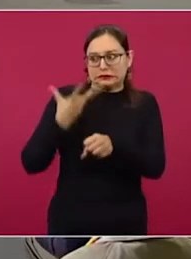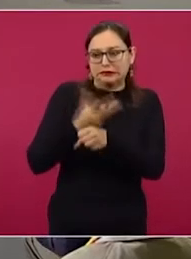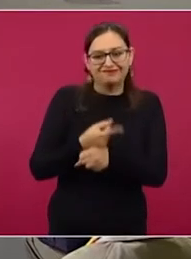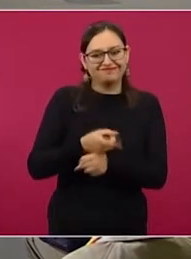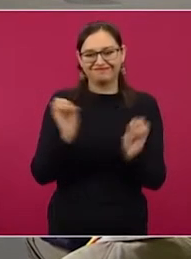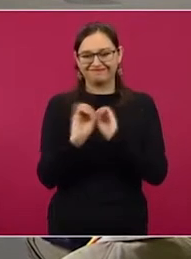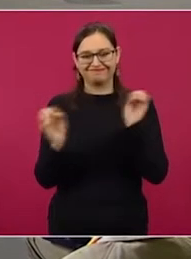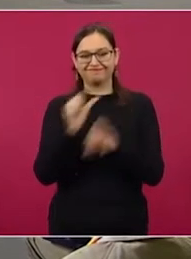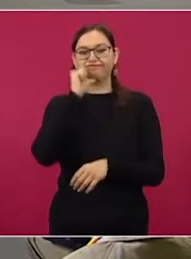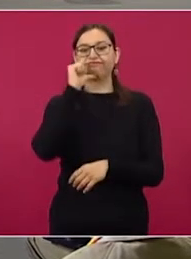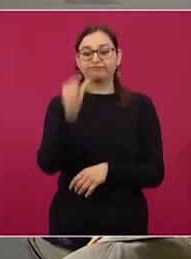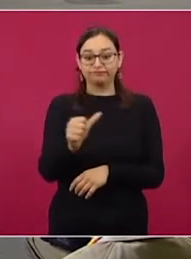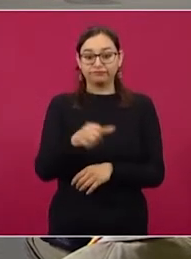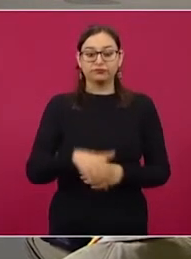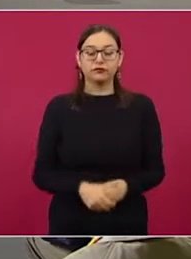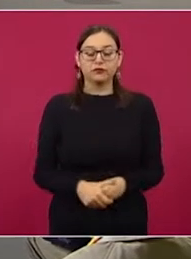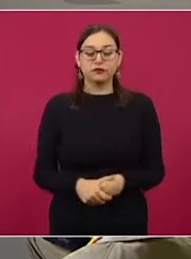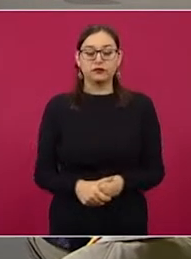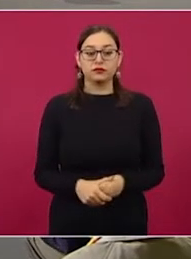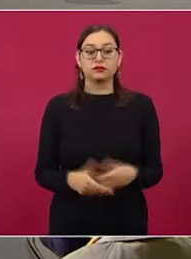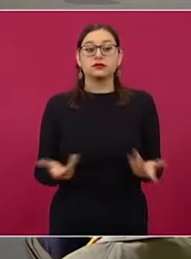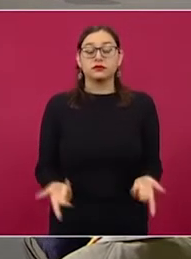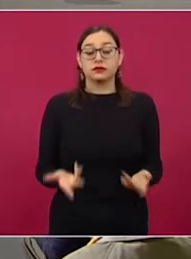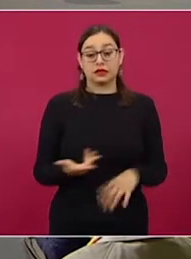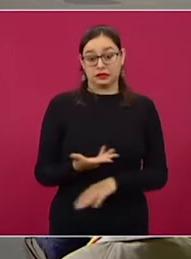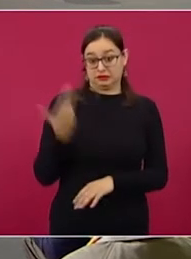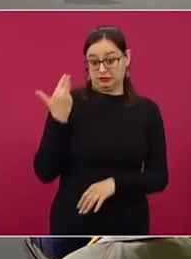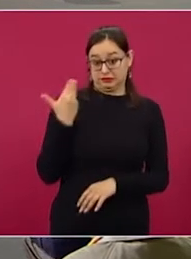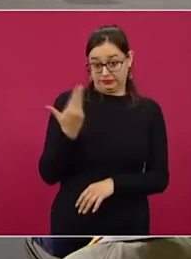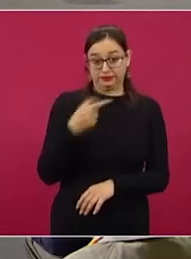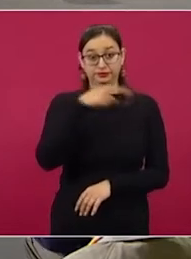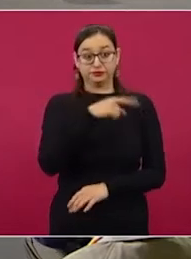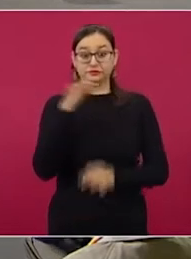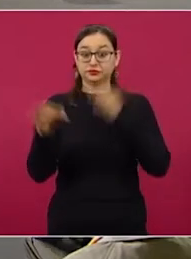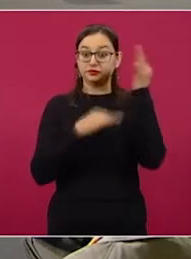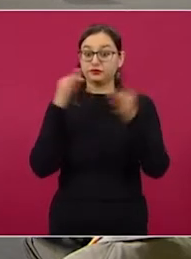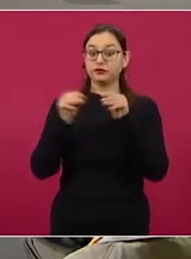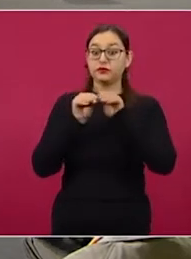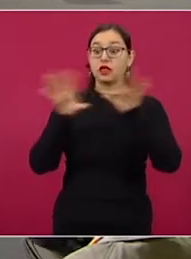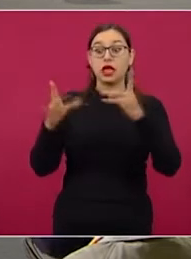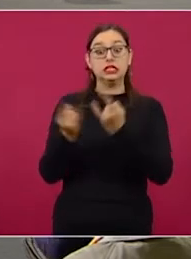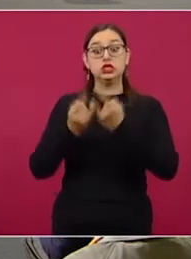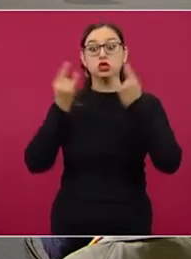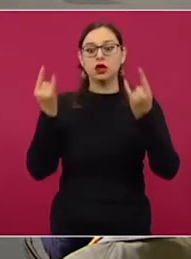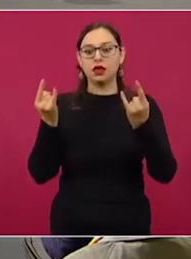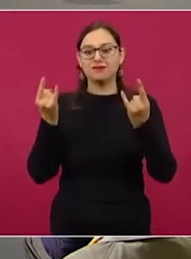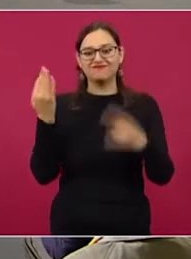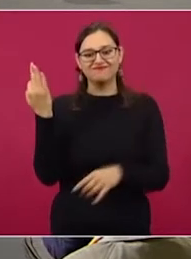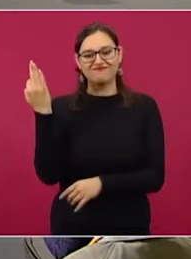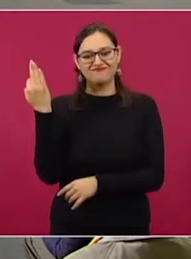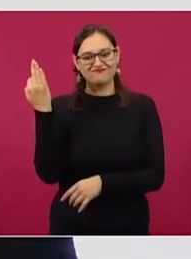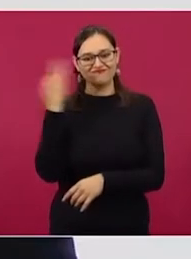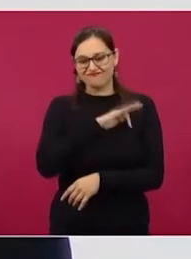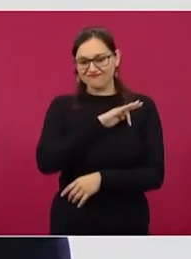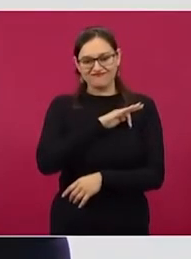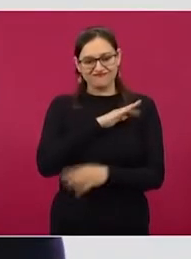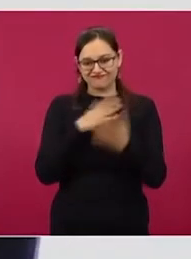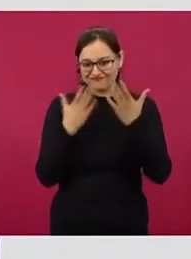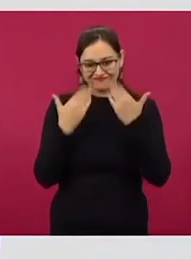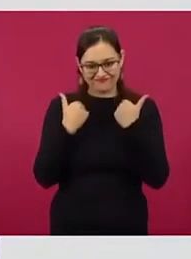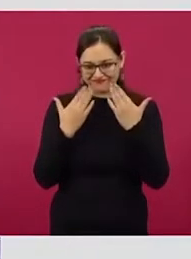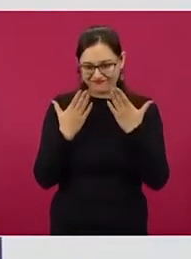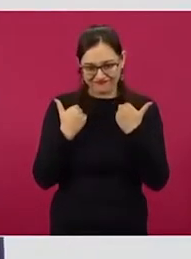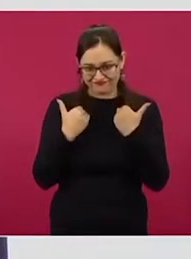medios informaron, o mejor dicho, desinformaron sobre un hecho que no ocurrió. Según la versión